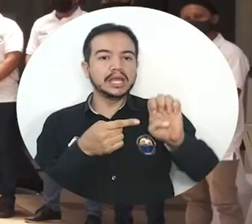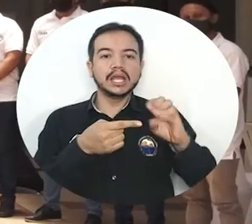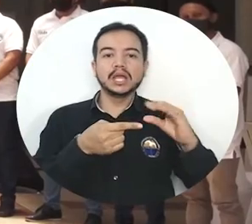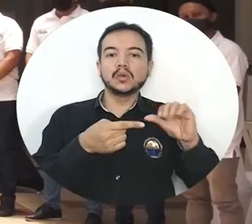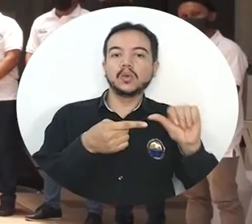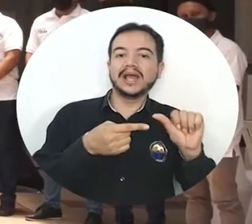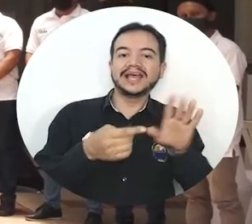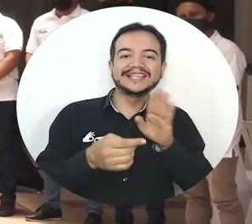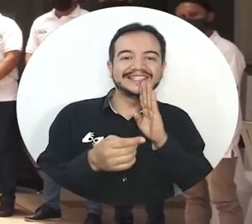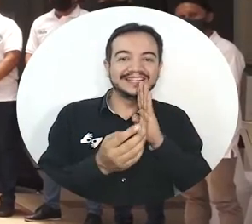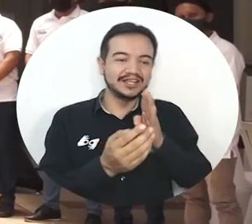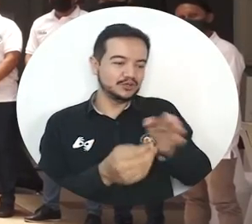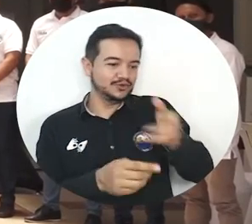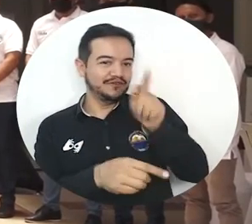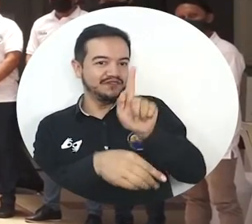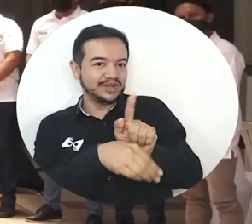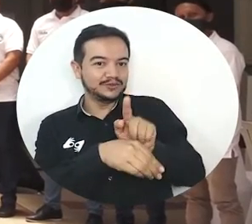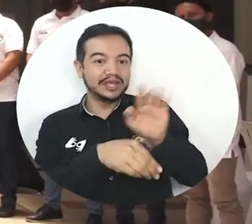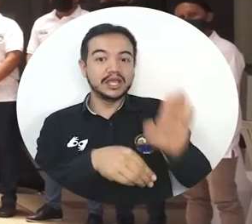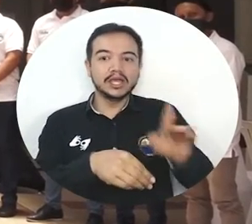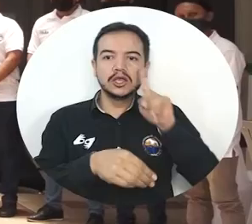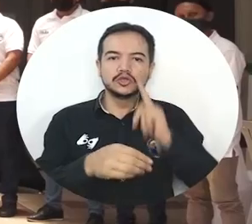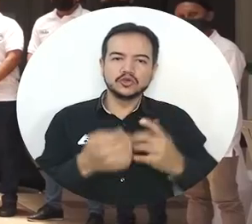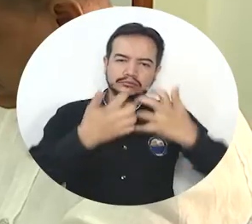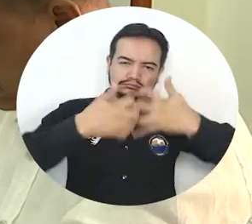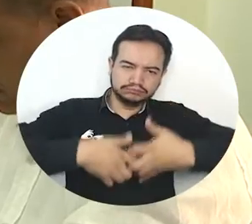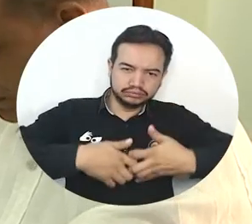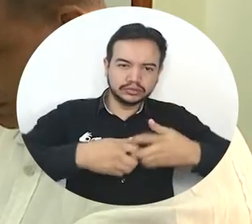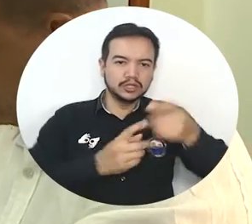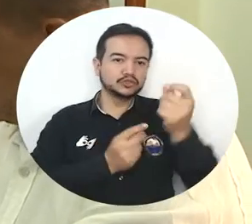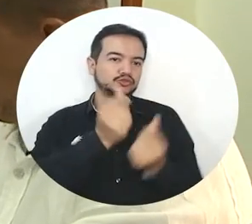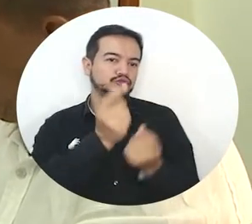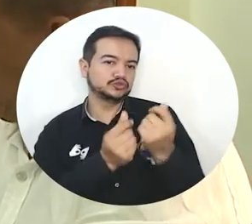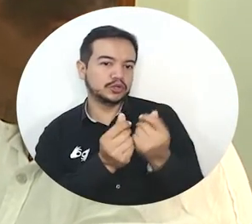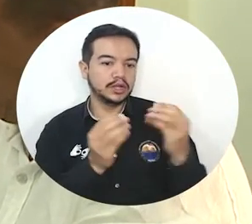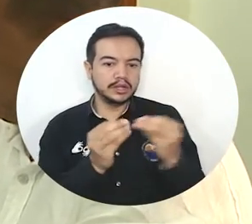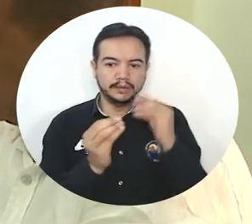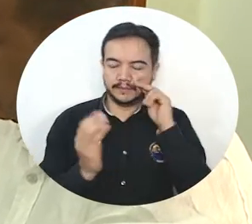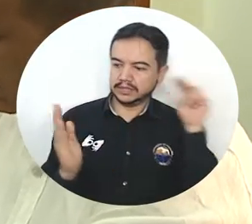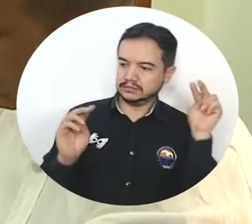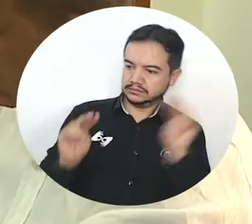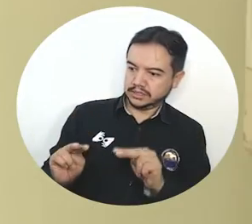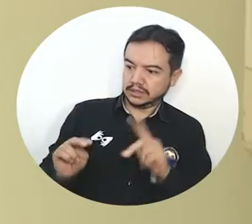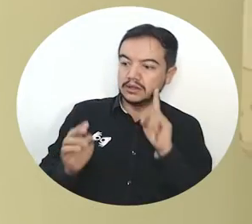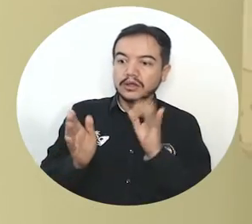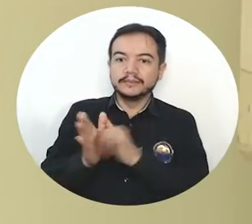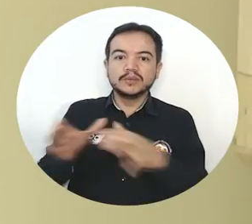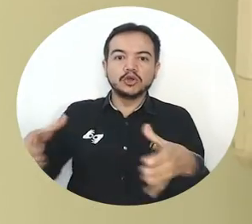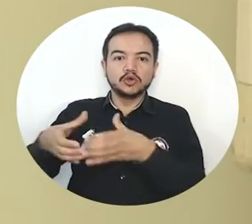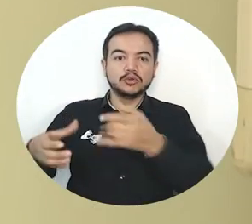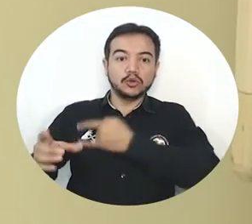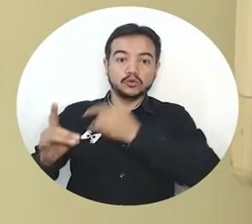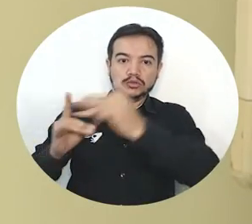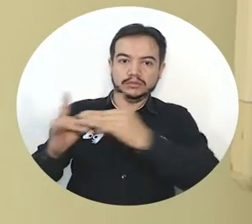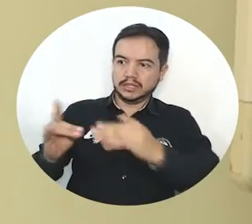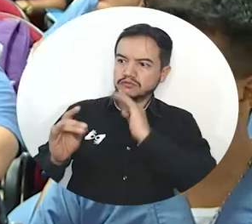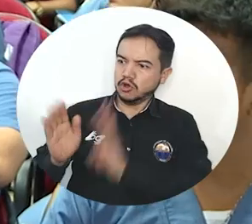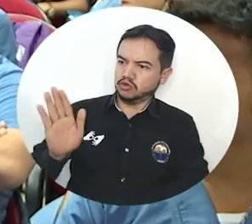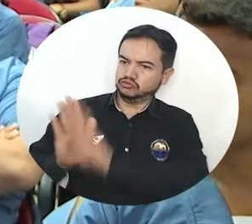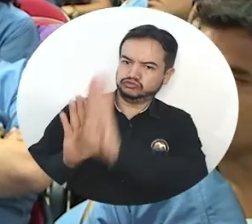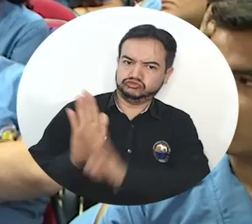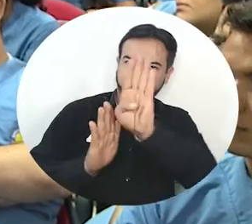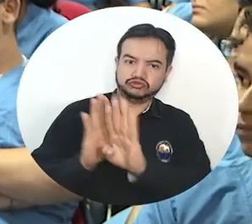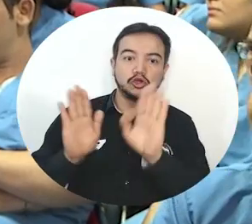Internacional de ECUA otorgada en 2020 a la Facultad de Ciencias Empresariales y Económicas y ratifica la alta calidad de los procesos misionales de